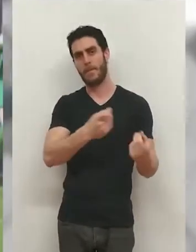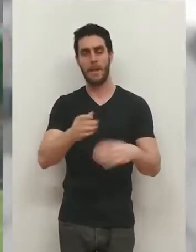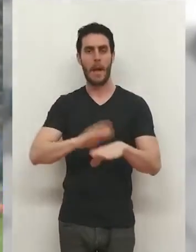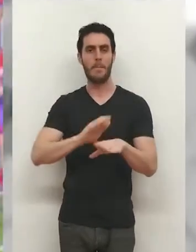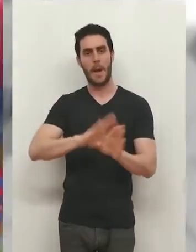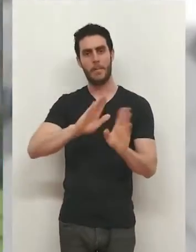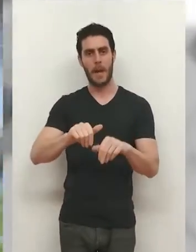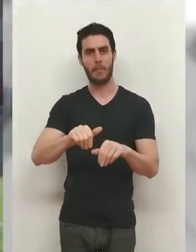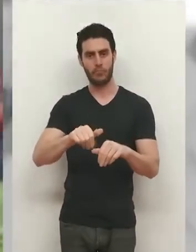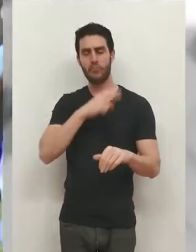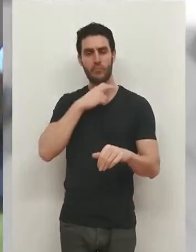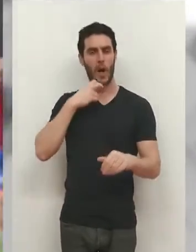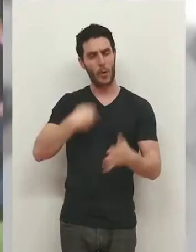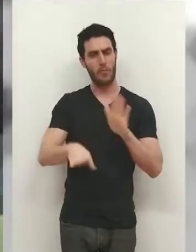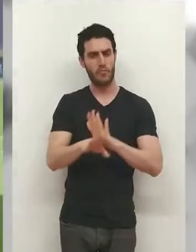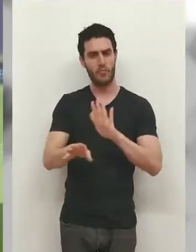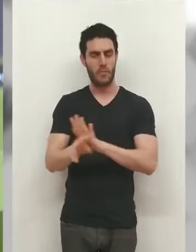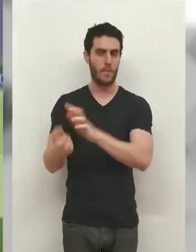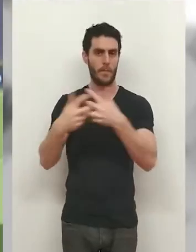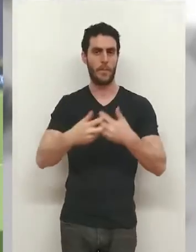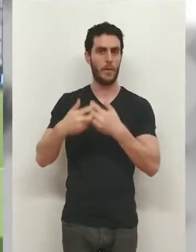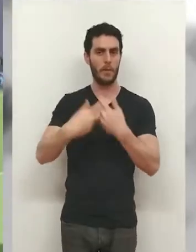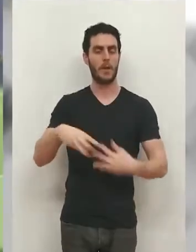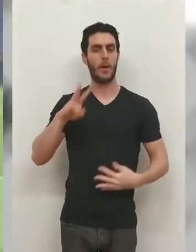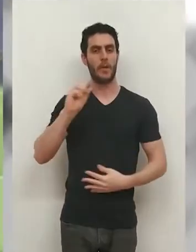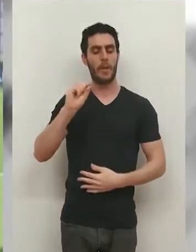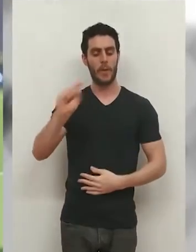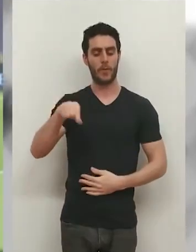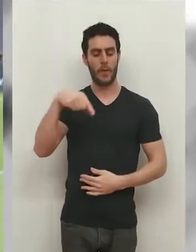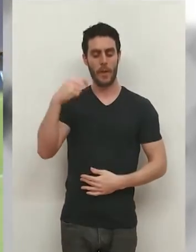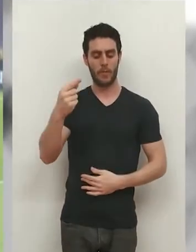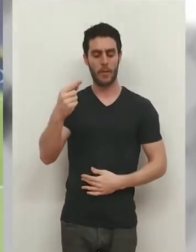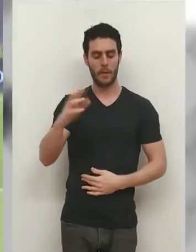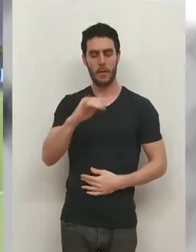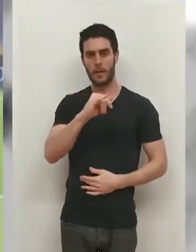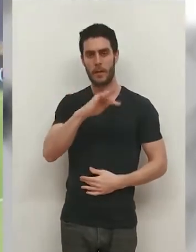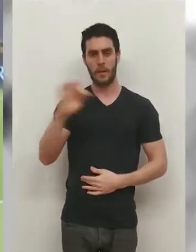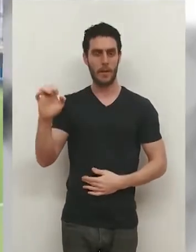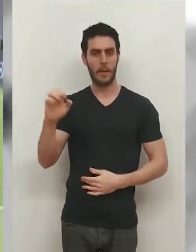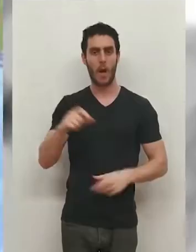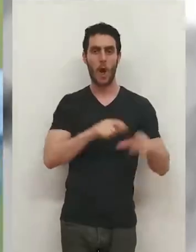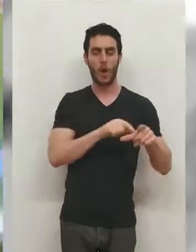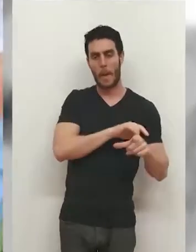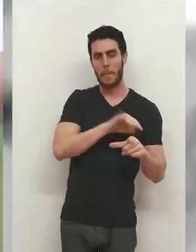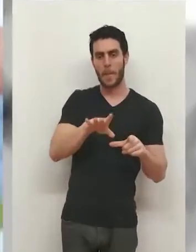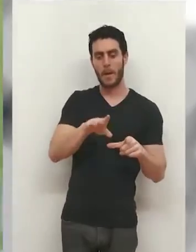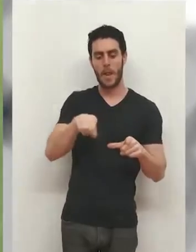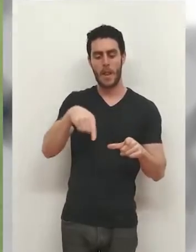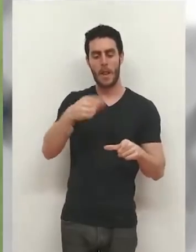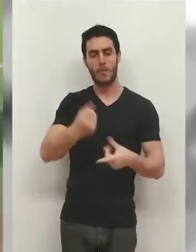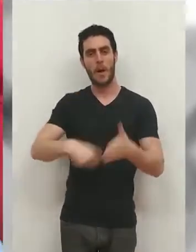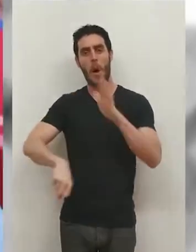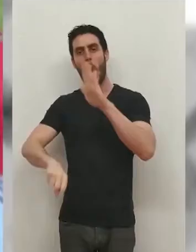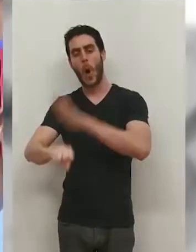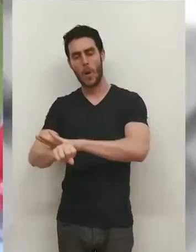no iba a bajar los brazos. Solo tres minutos después, Titi remató a la salida de un córner y con la ayuda de Gaisca